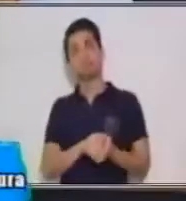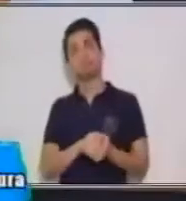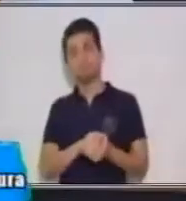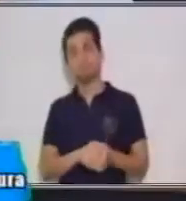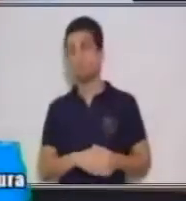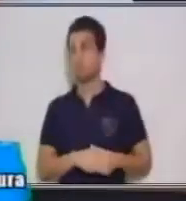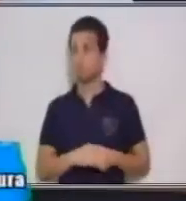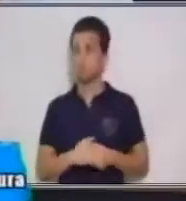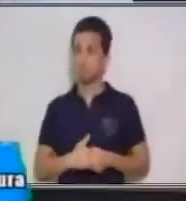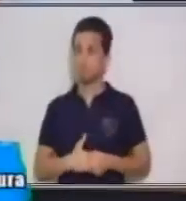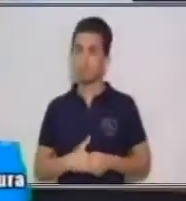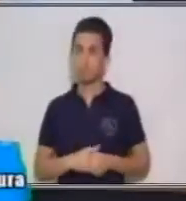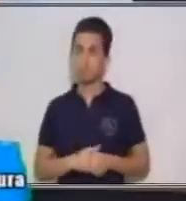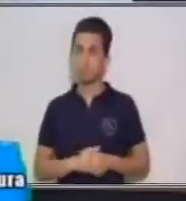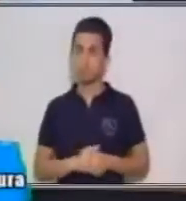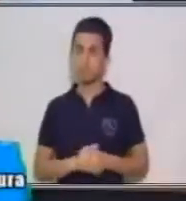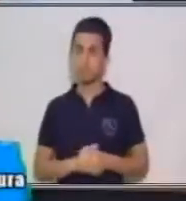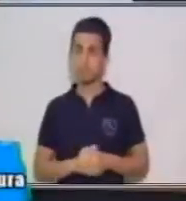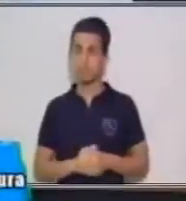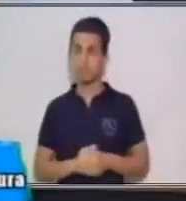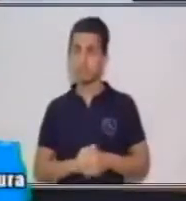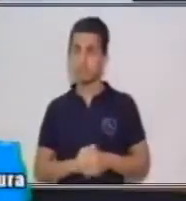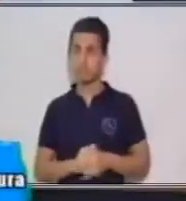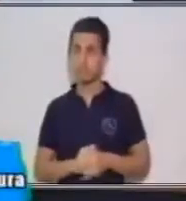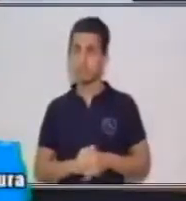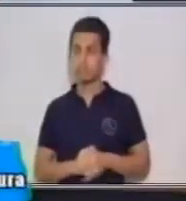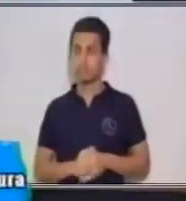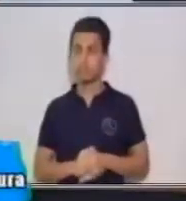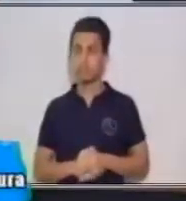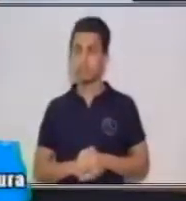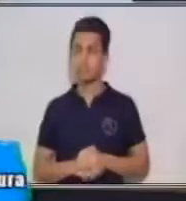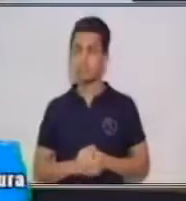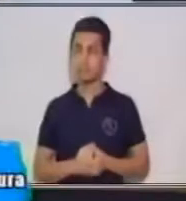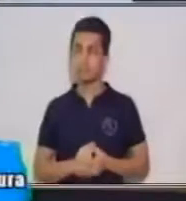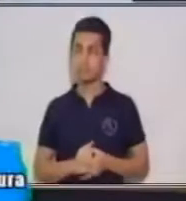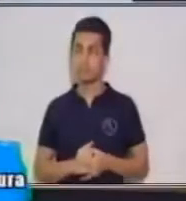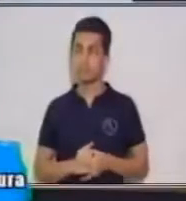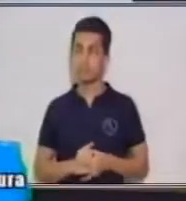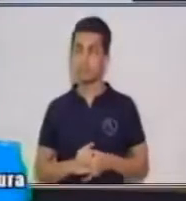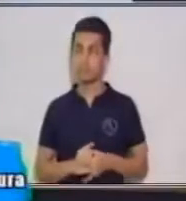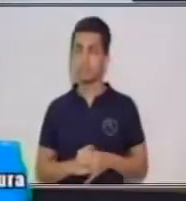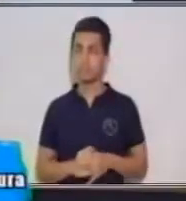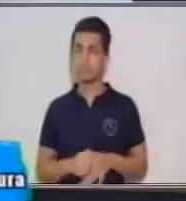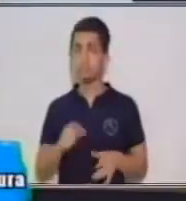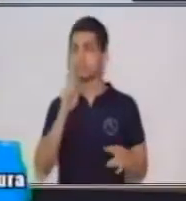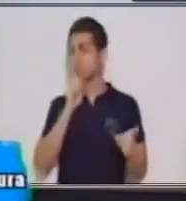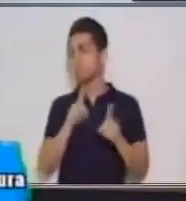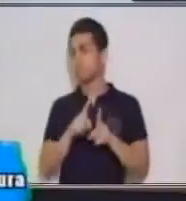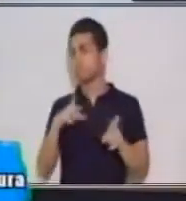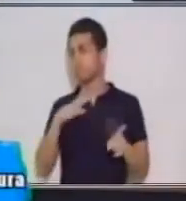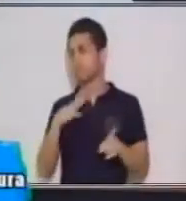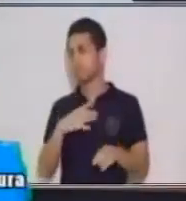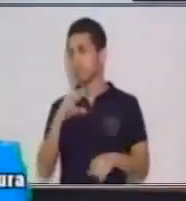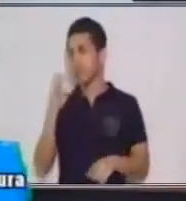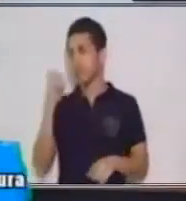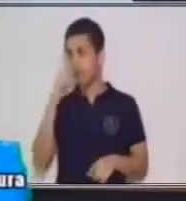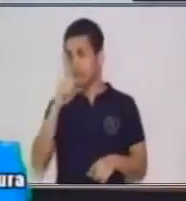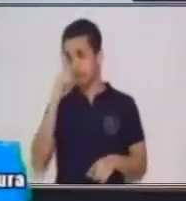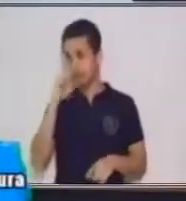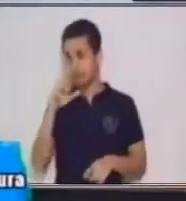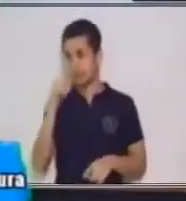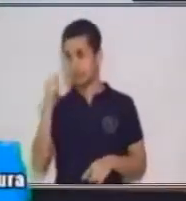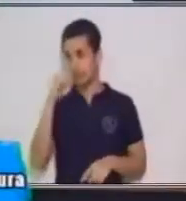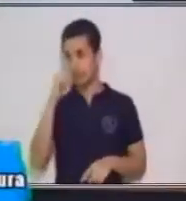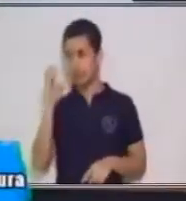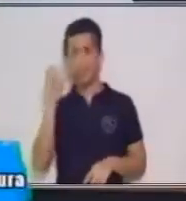momento? Bien, aparte de esos tres momentos, tenemos estrategias. Sí, por